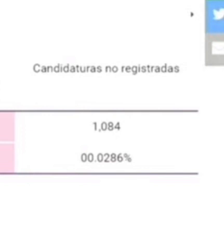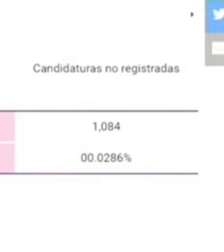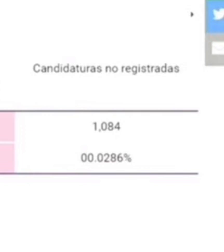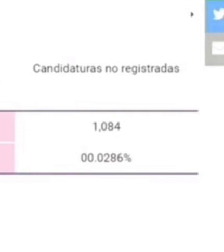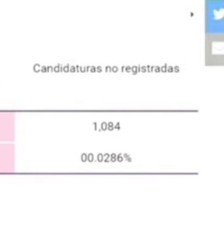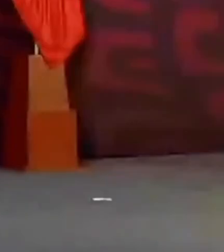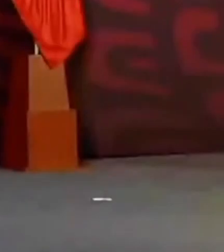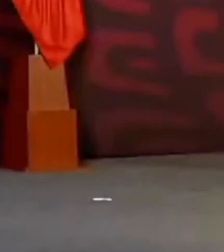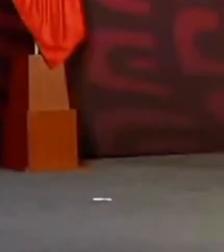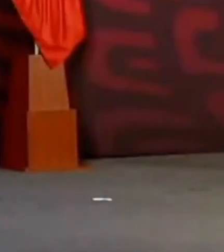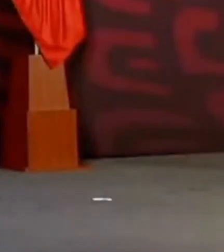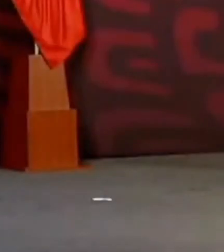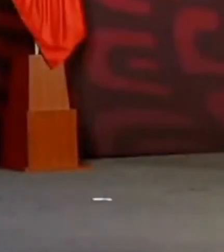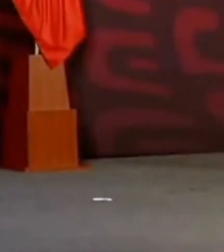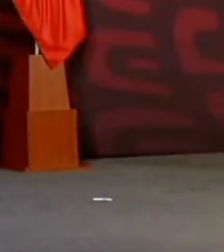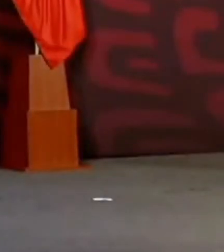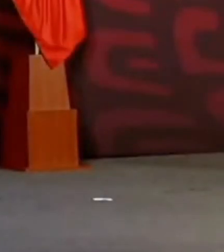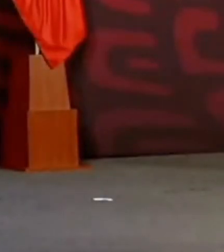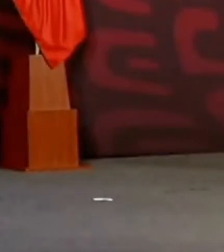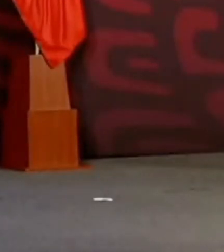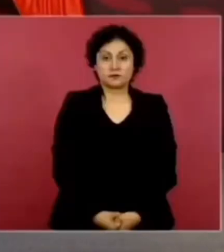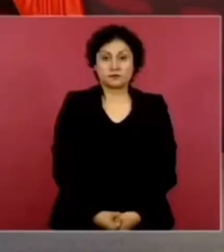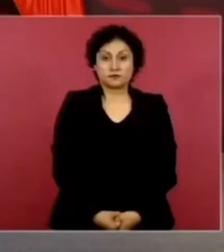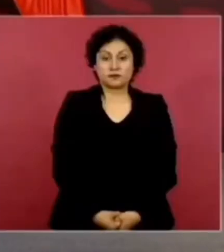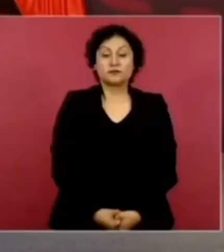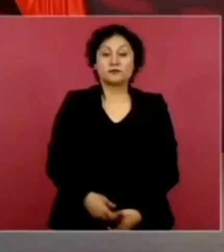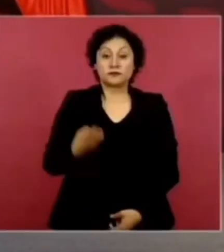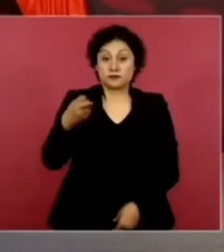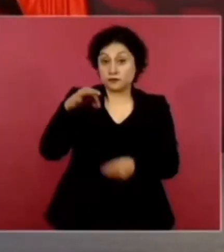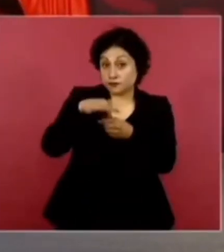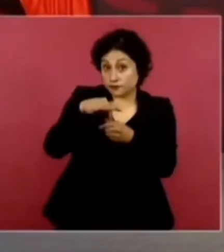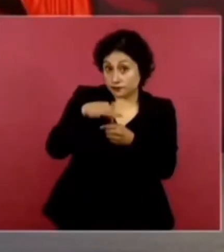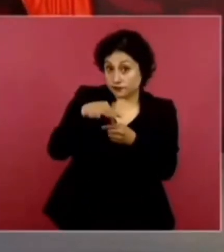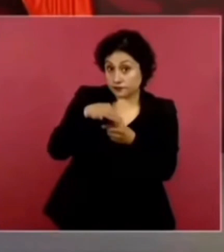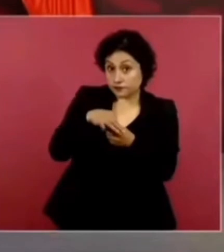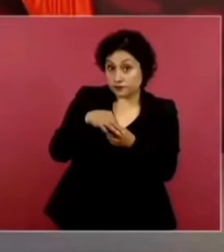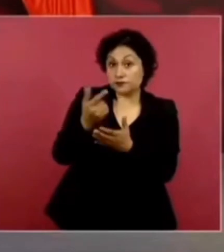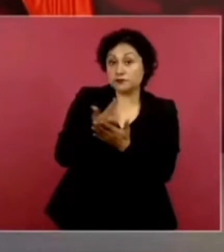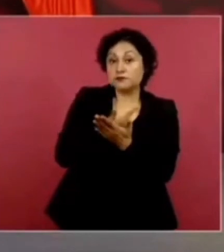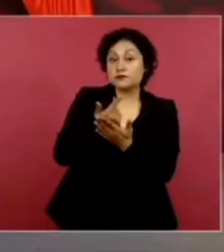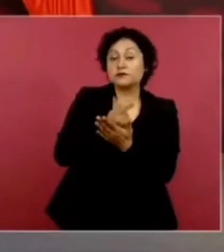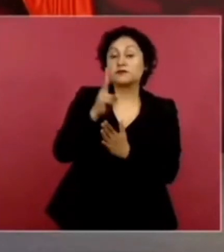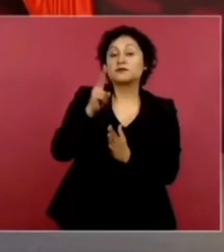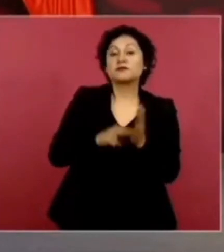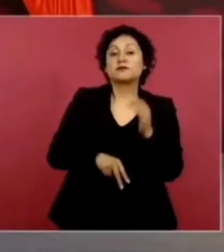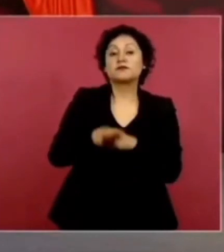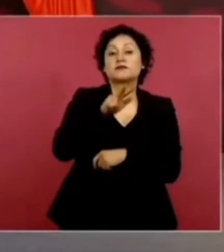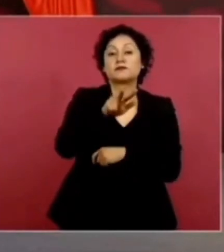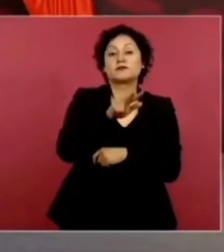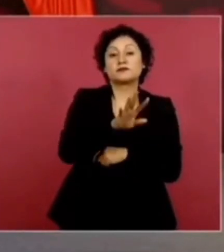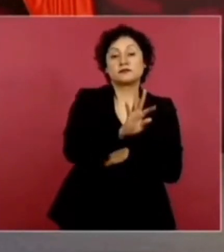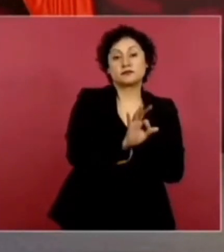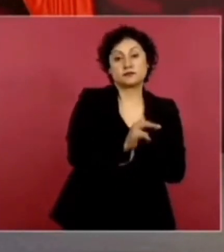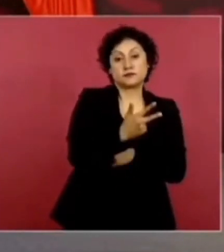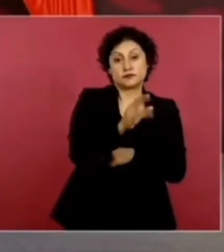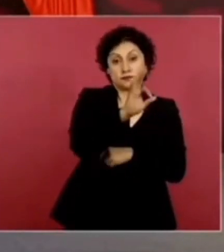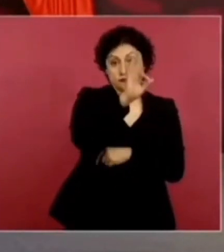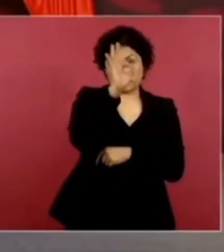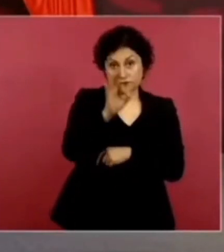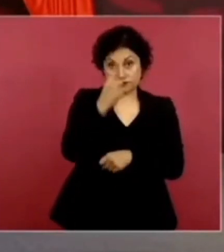2018. el 48%? ¿Y el segundo lugar?